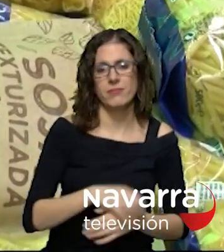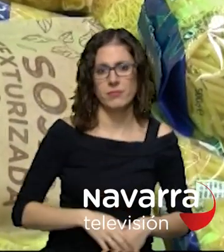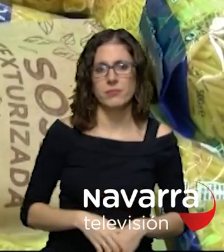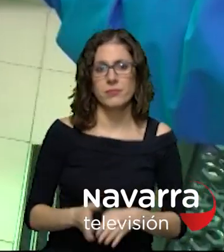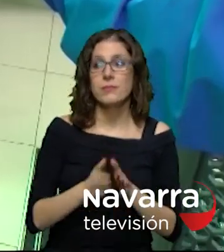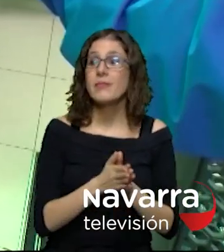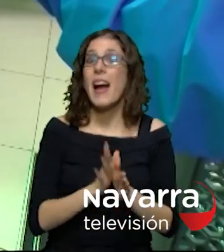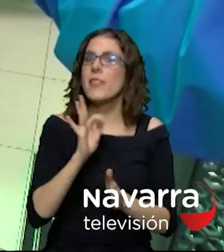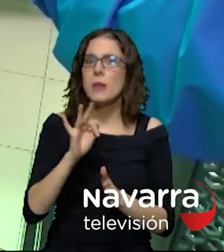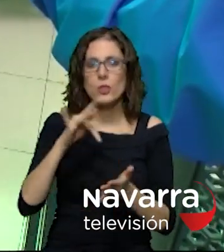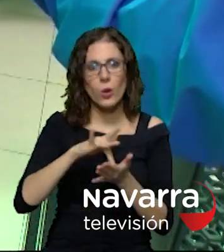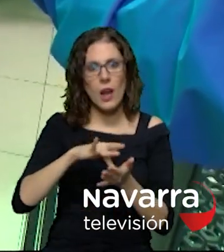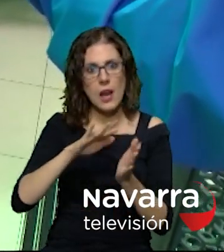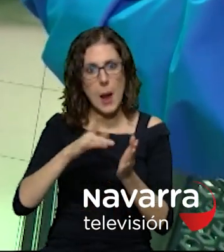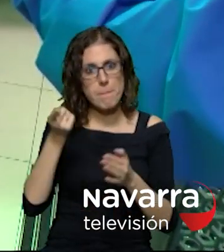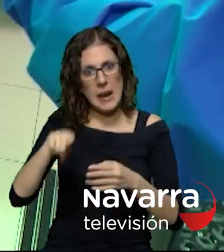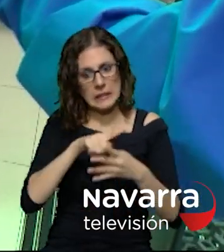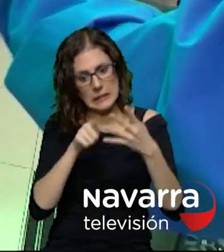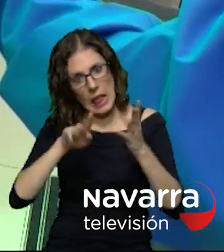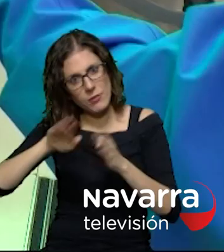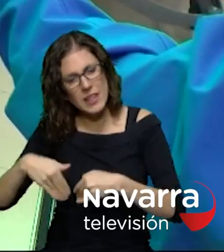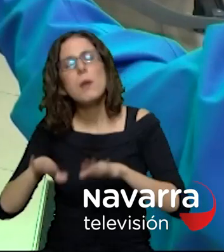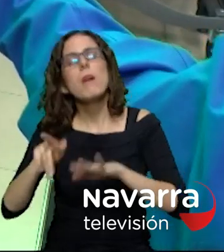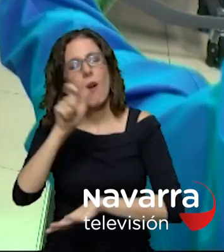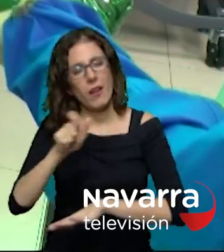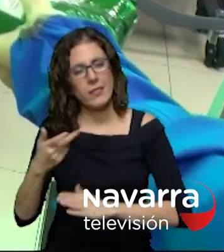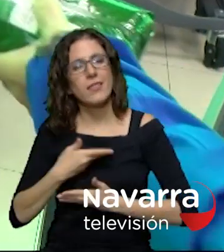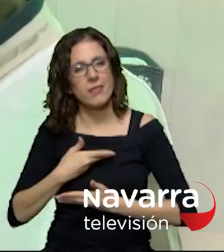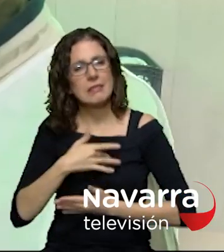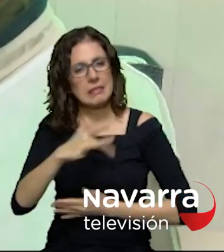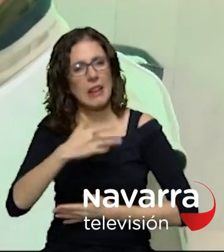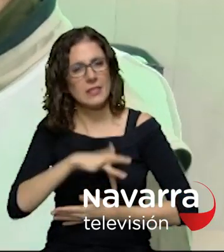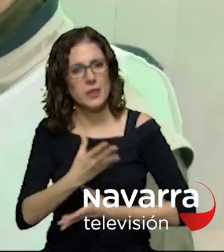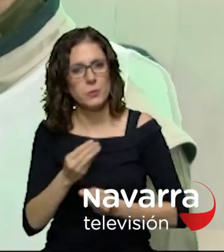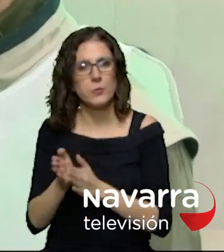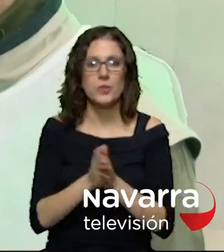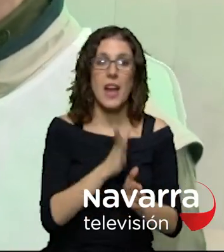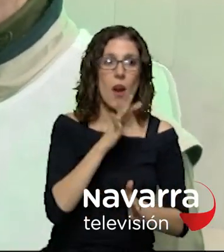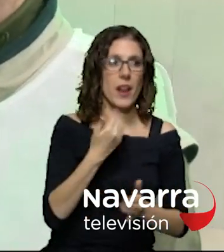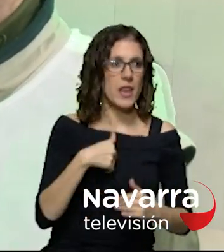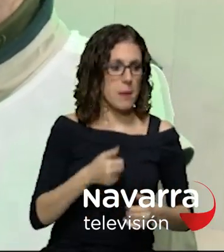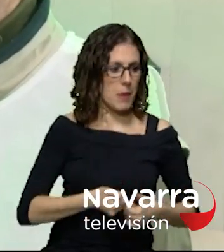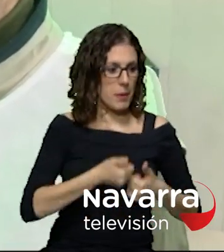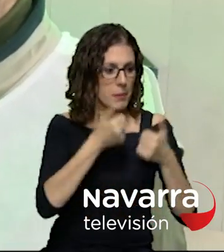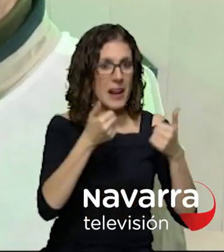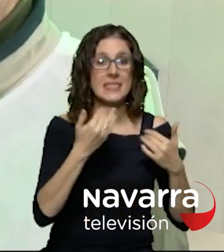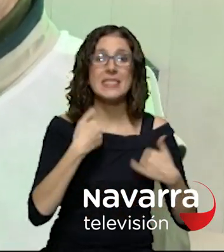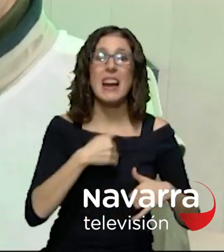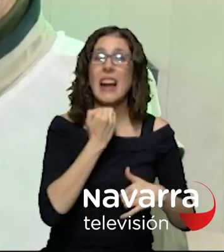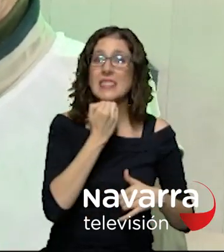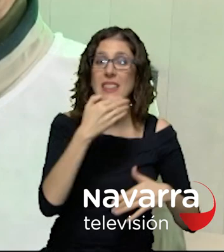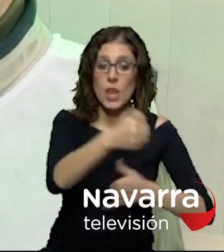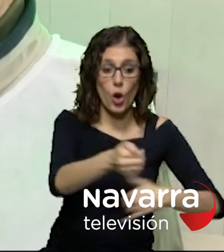mes pero aún y todo la gente llena las cajas ahora ya se están animando un poco más y ya prácticamente tenemos casi dos contenedores llenos